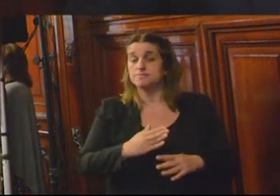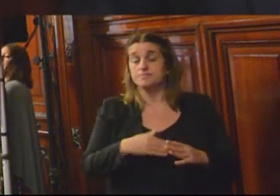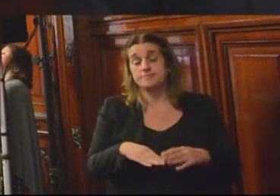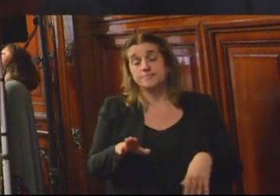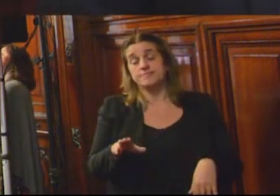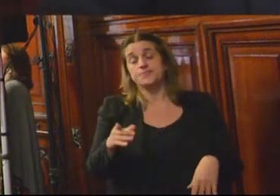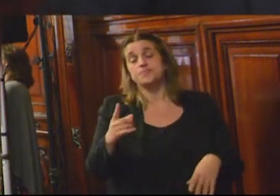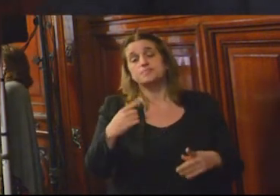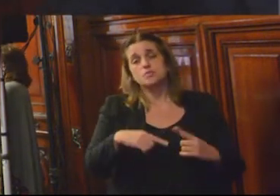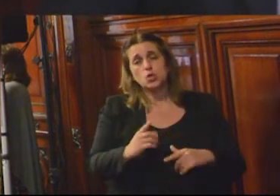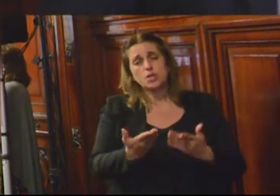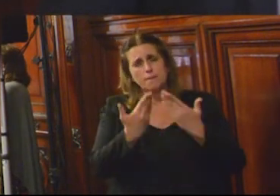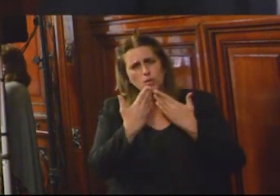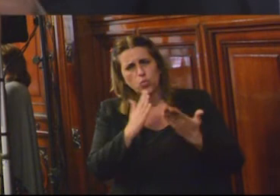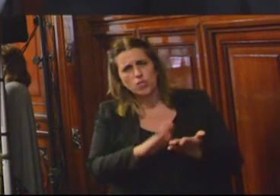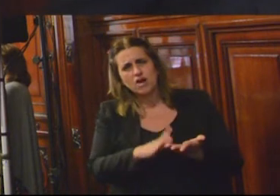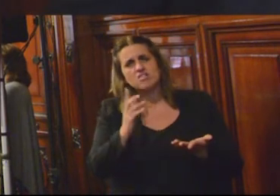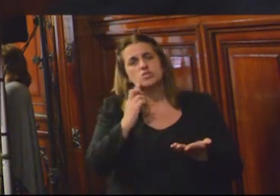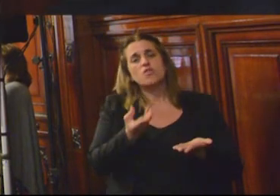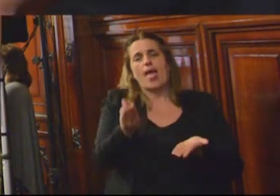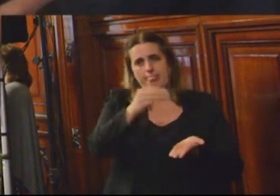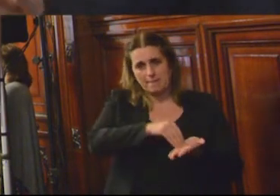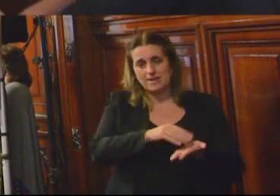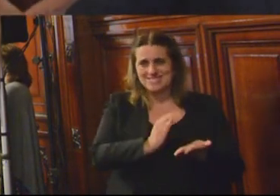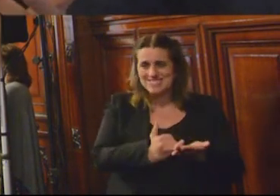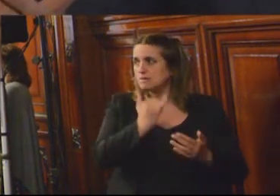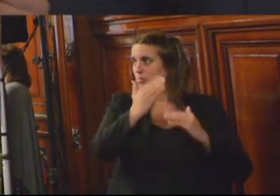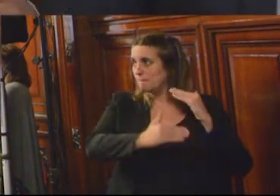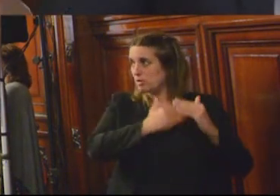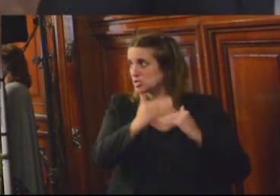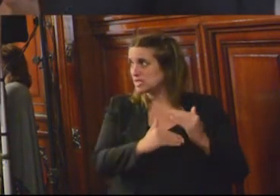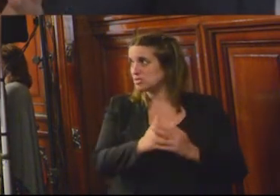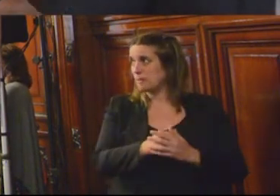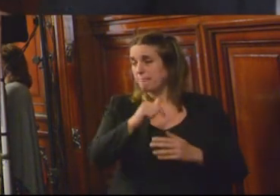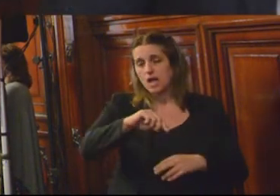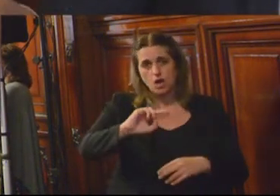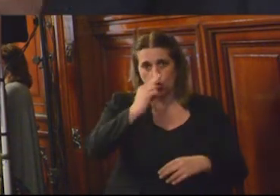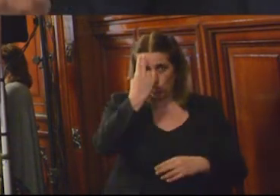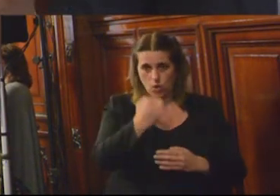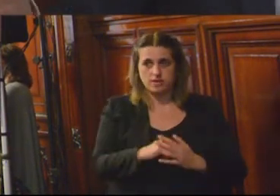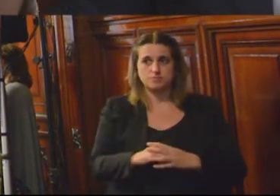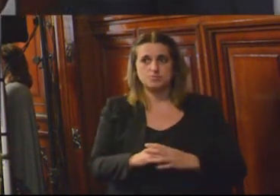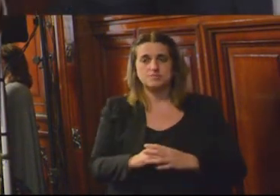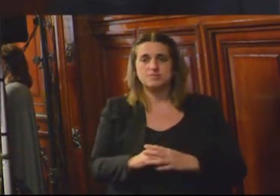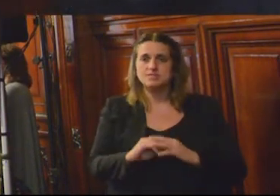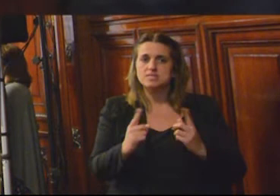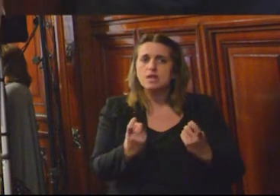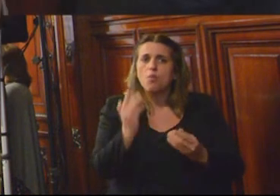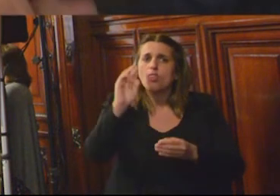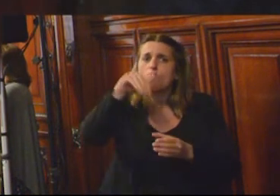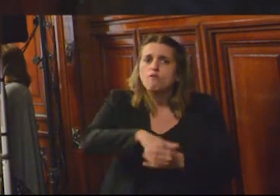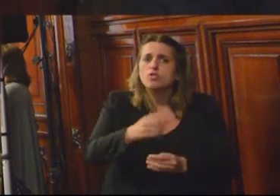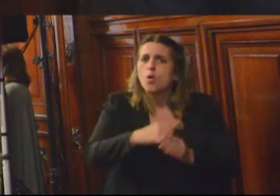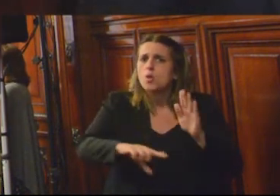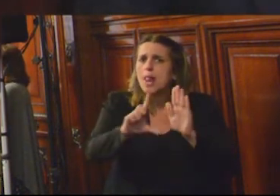Y la otra pregunta era que además de estos procesos, en Uruguay además deberíamos... Cuando se vota una ley